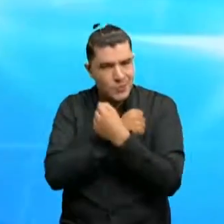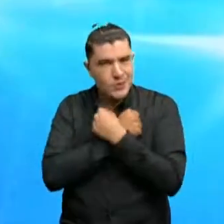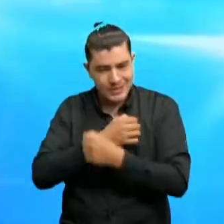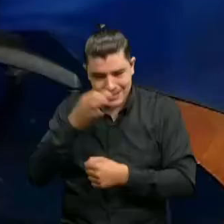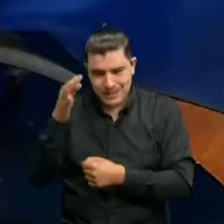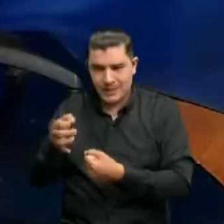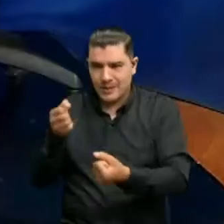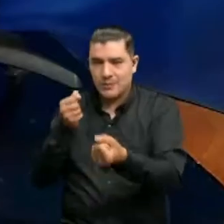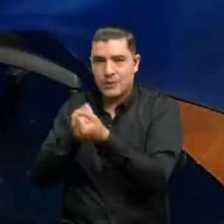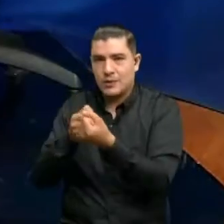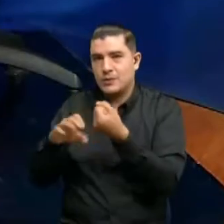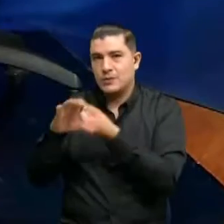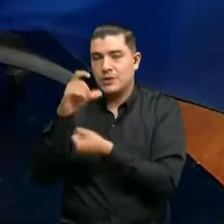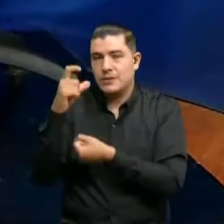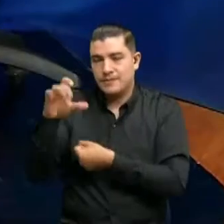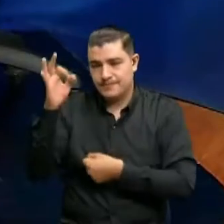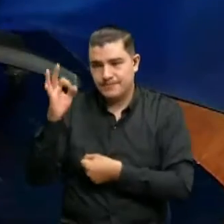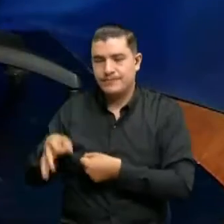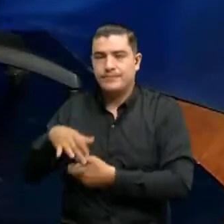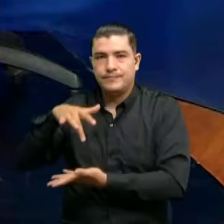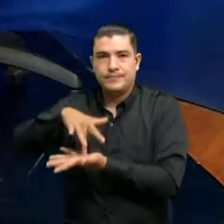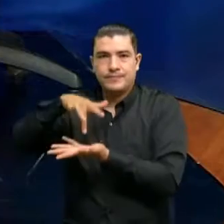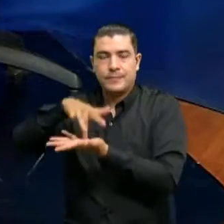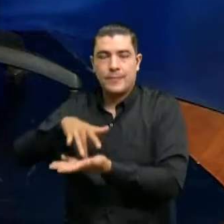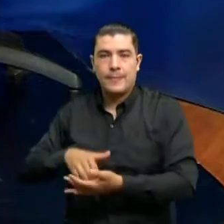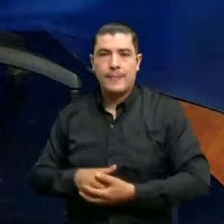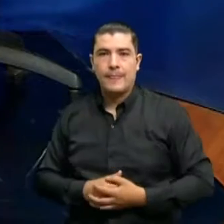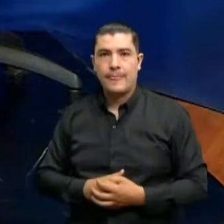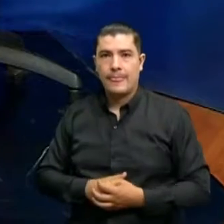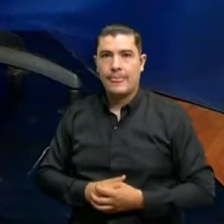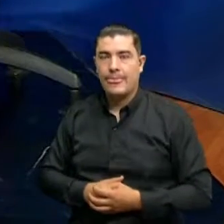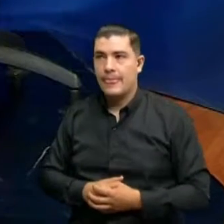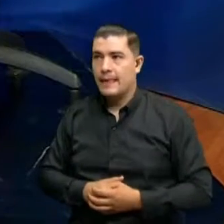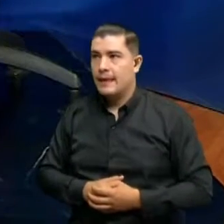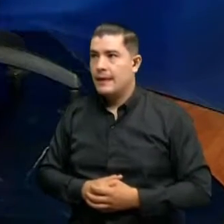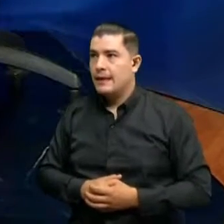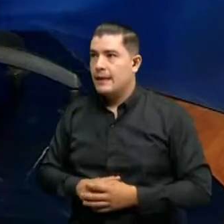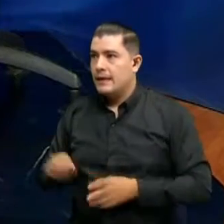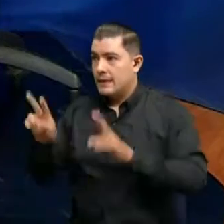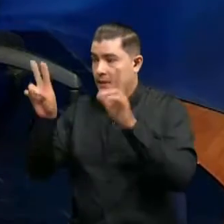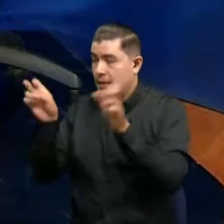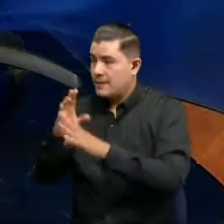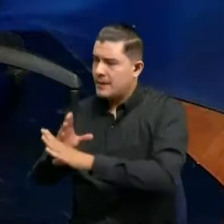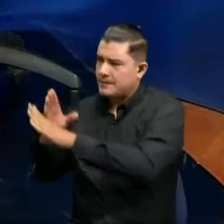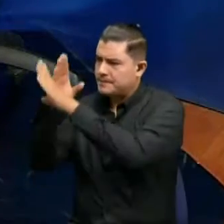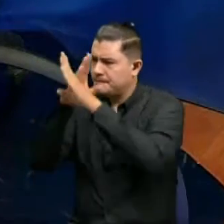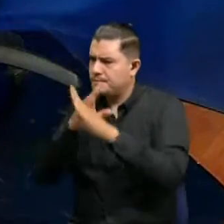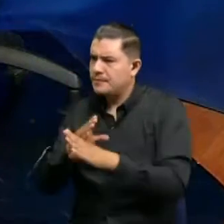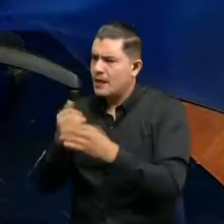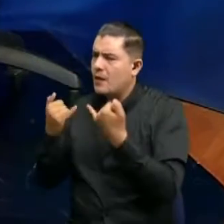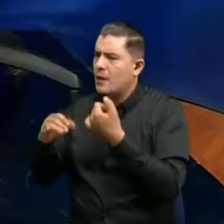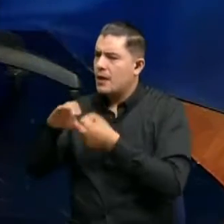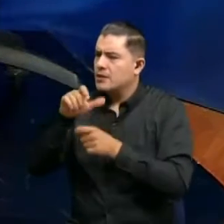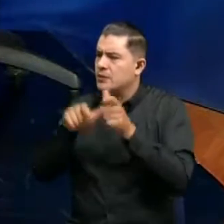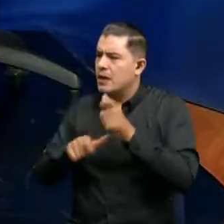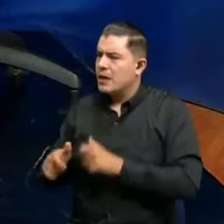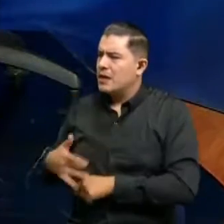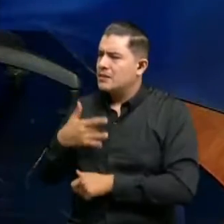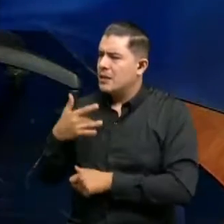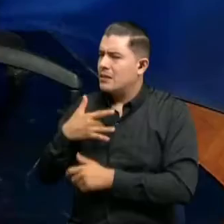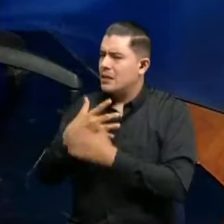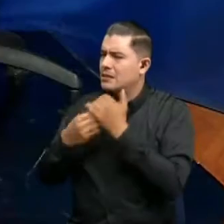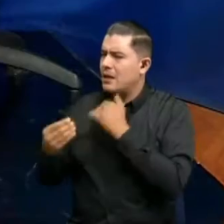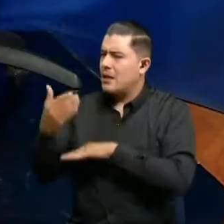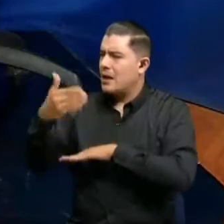estaré presente. Cuando hablamos de seguridad, muchas personas o la percepción que tiene el ciudadano en la calle es